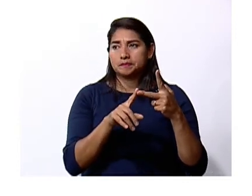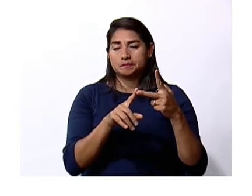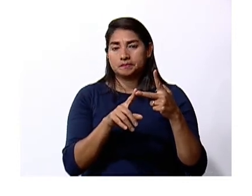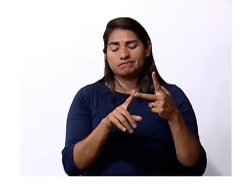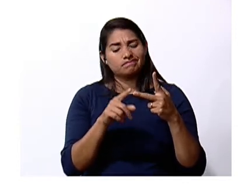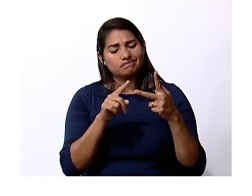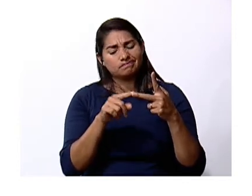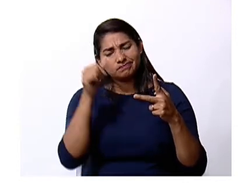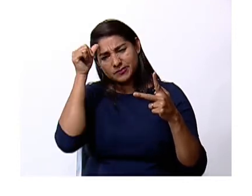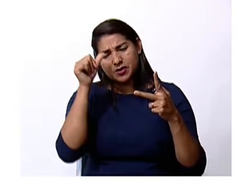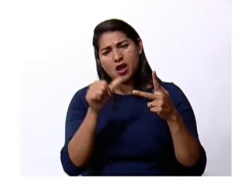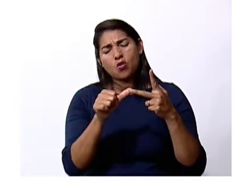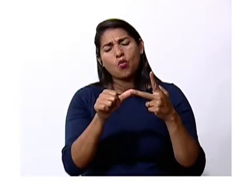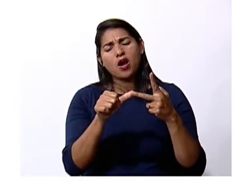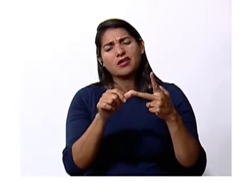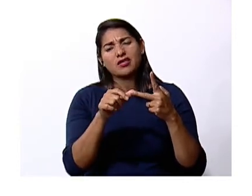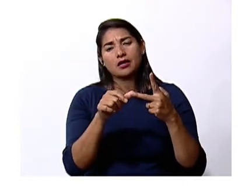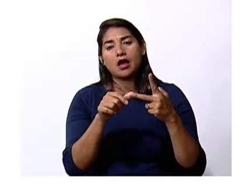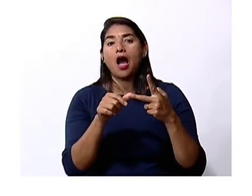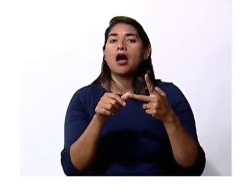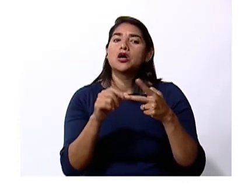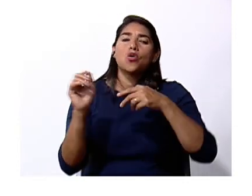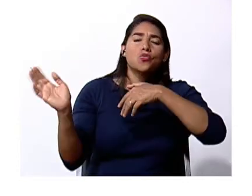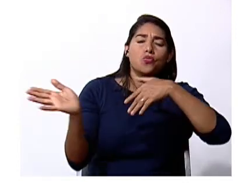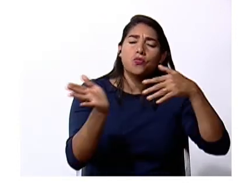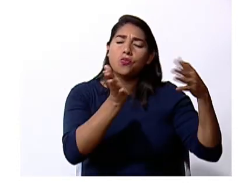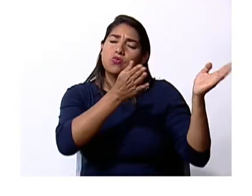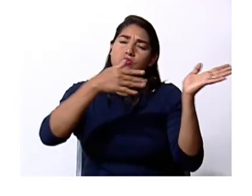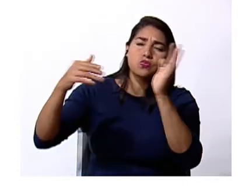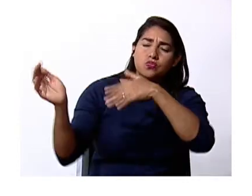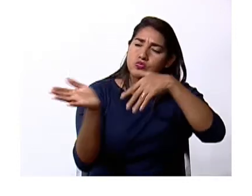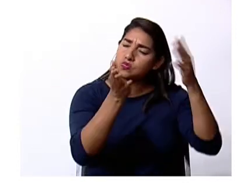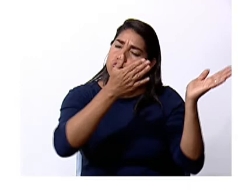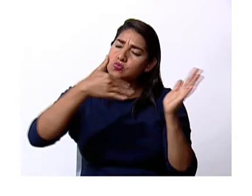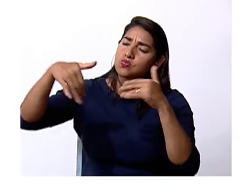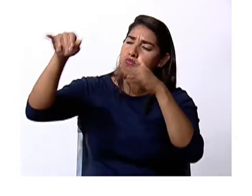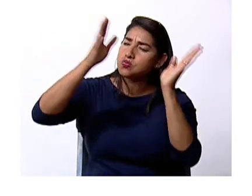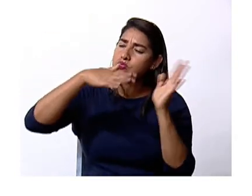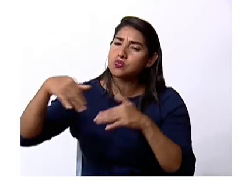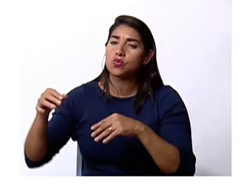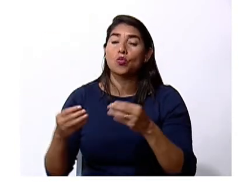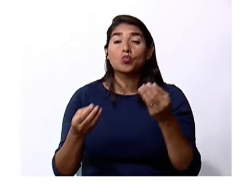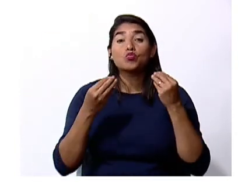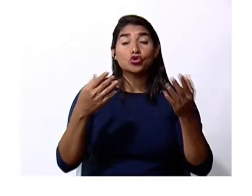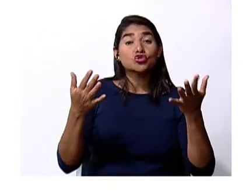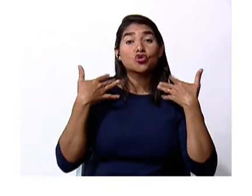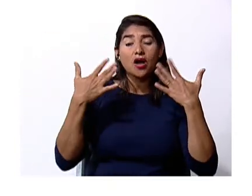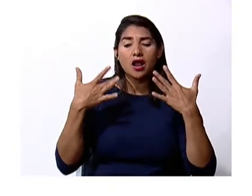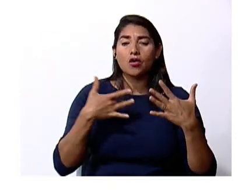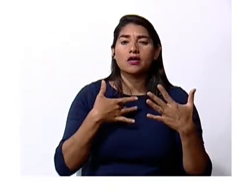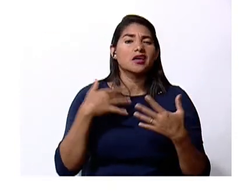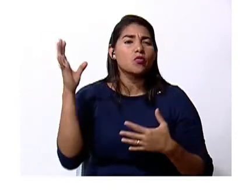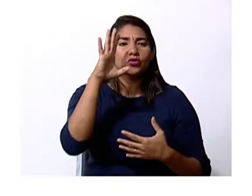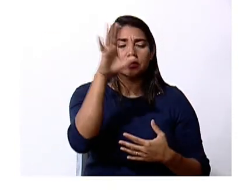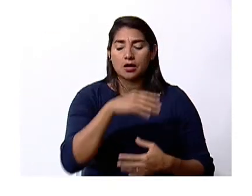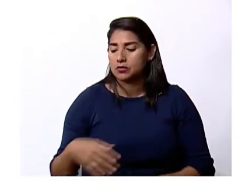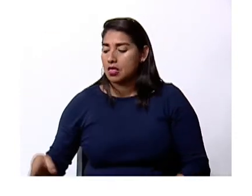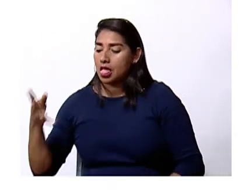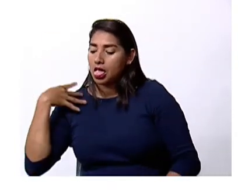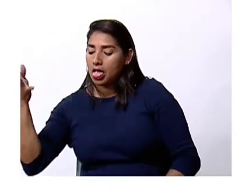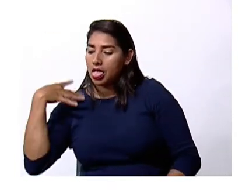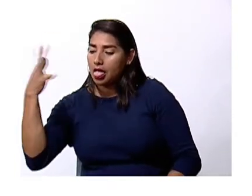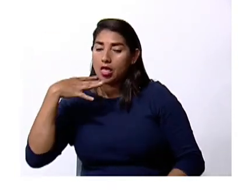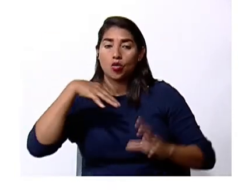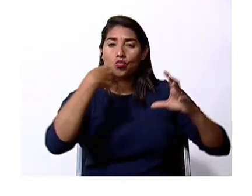interviene en el clima? el viento cuando está haciendo mucho calor siempre vamos a buscar cómo hacernos viento